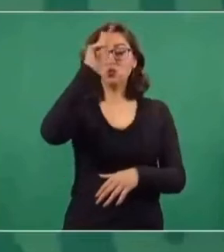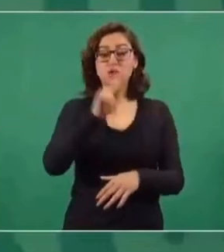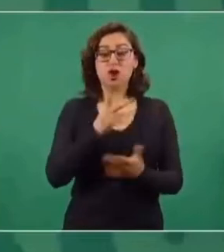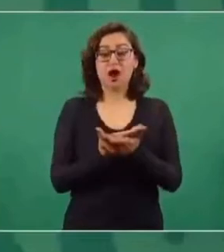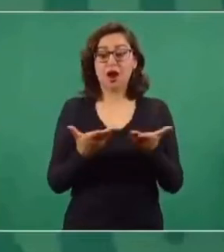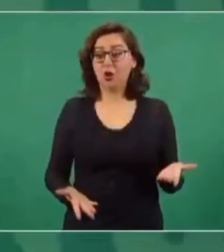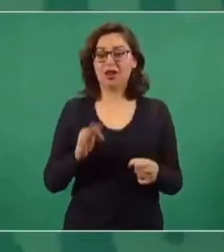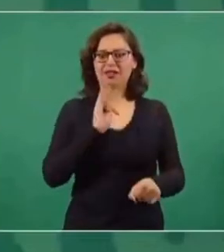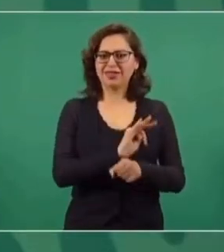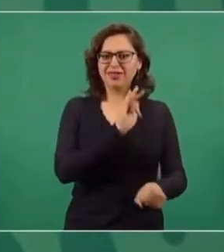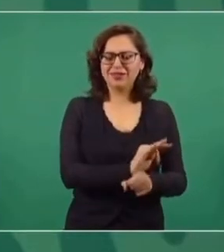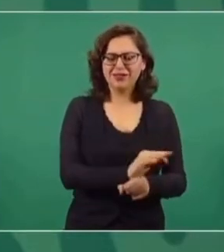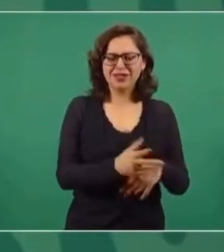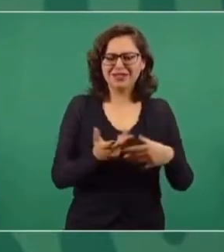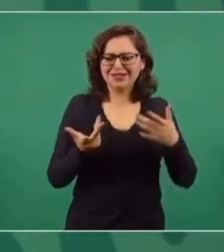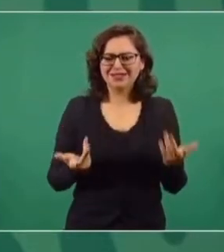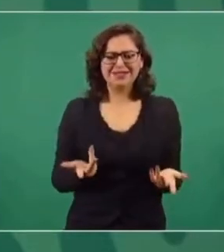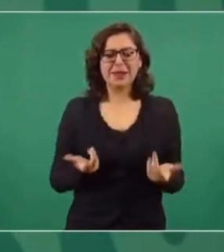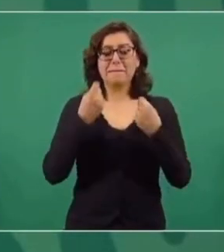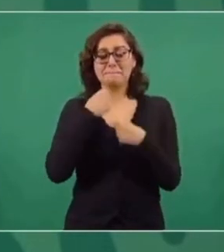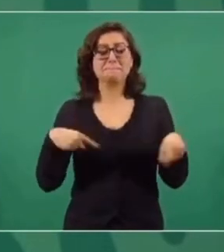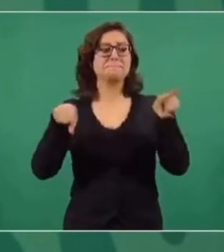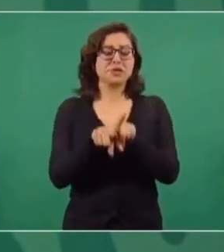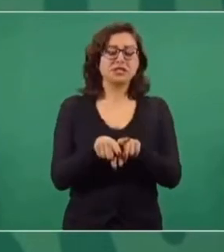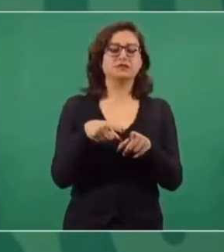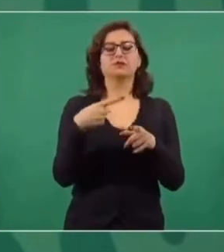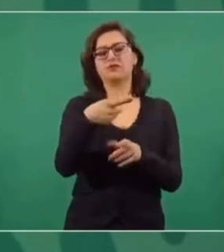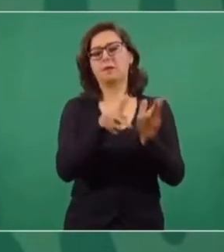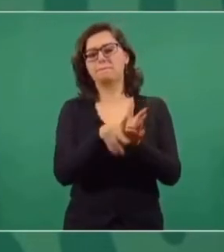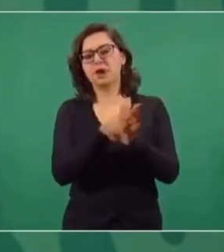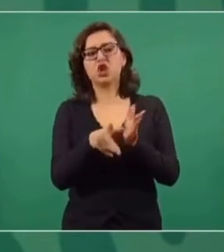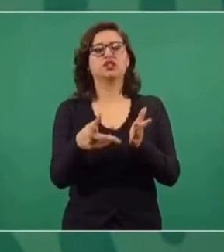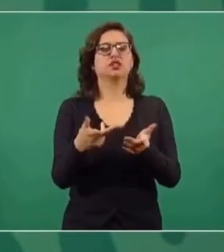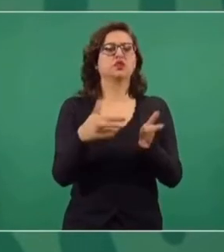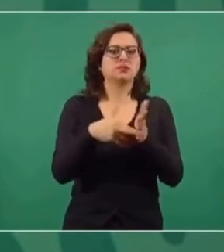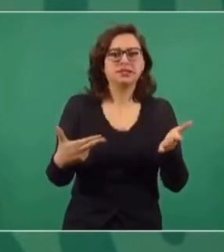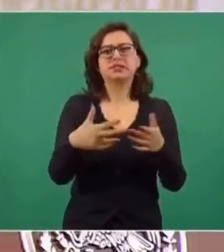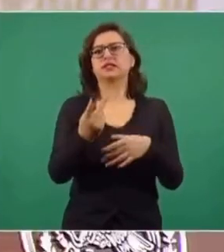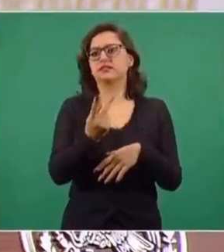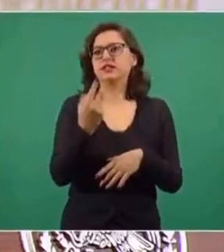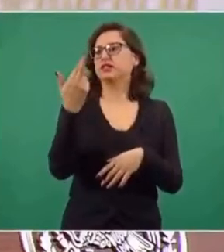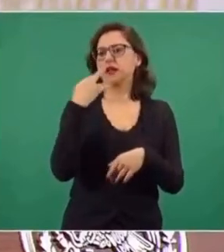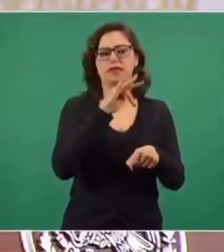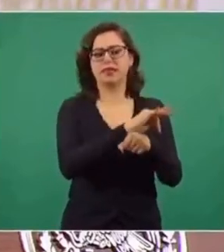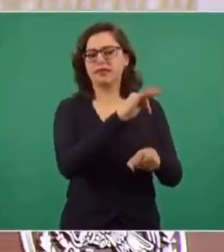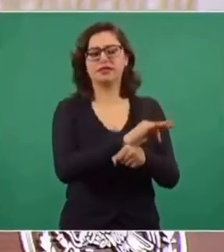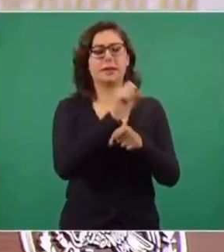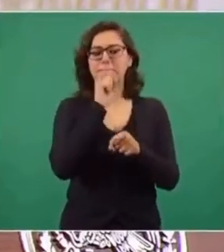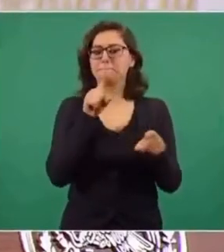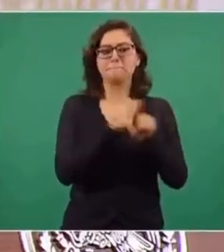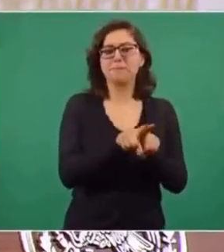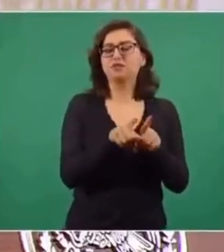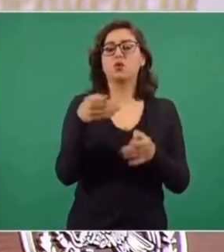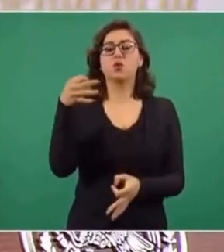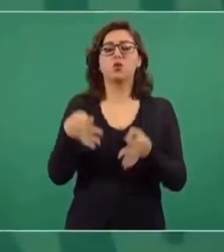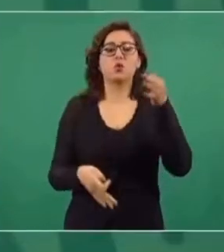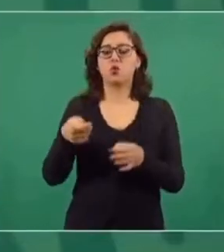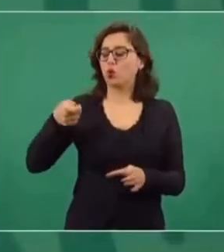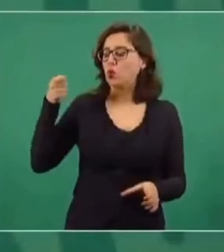la defensa de los medios al servicio de estas minorías rapaces, es el caso de los jueces